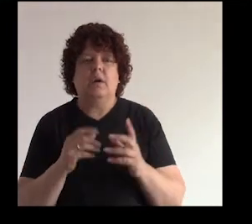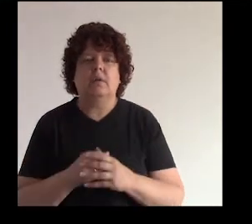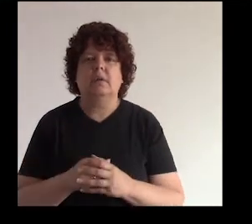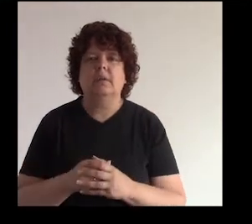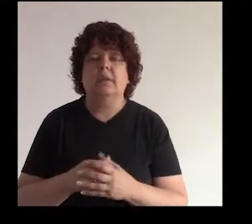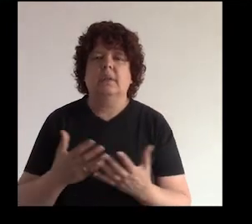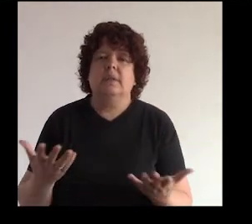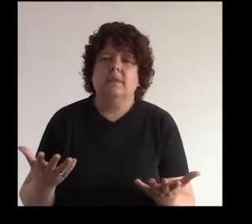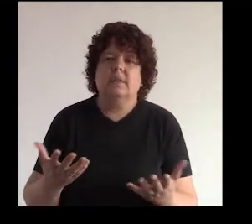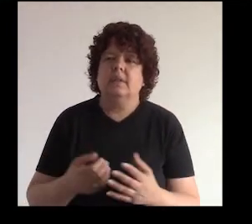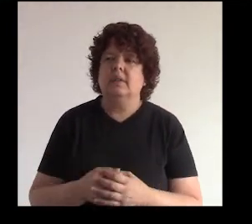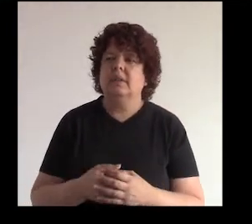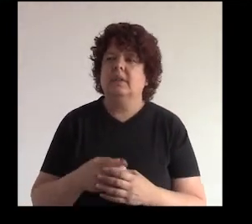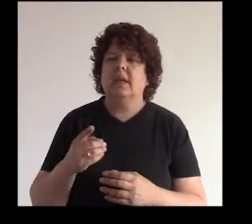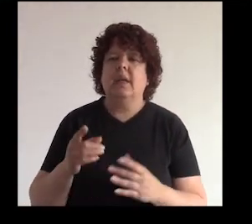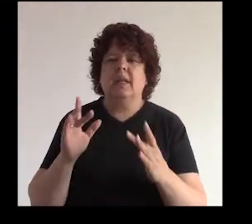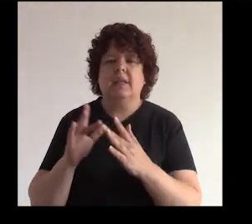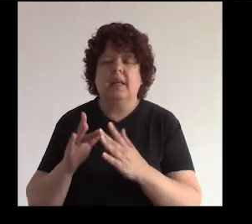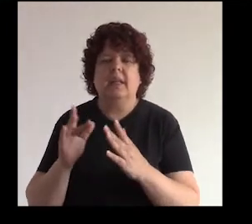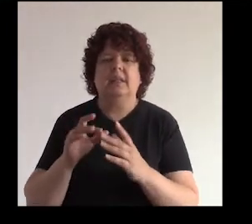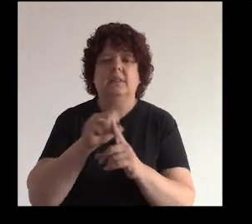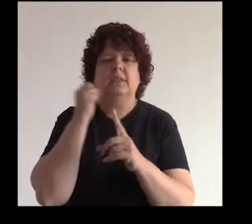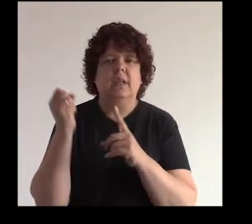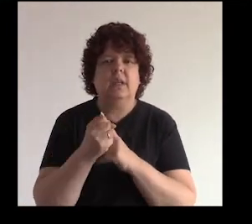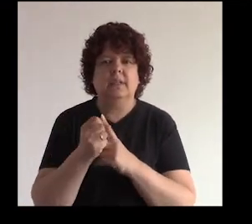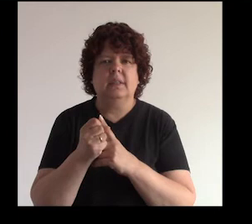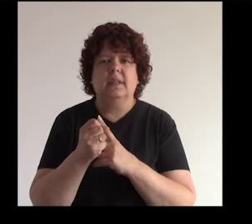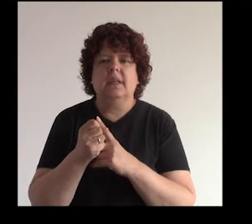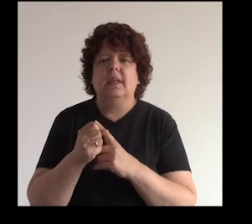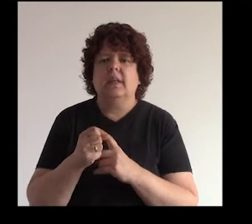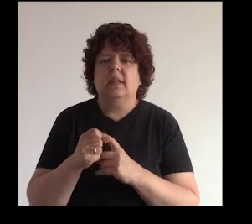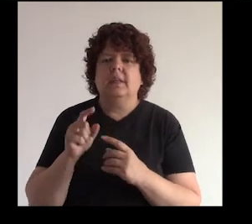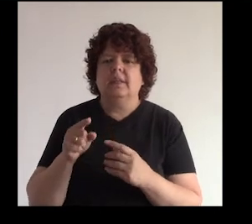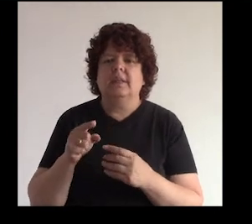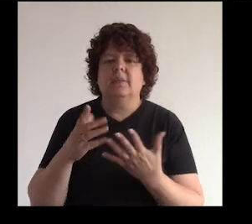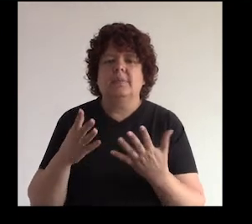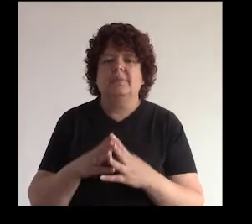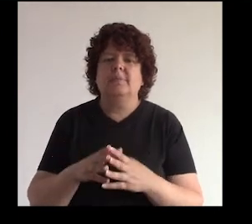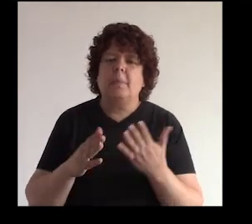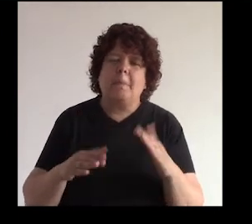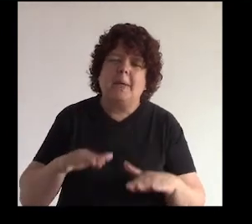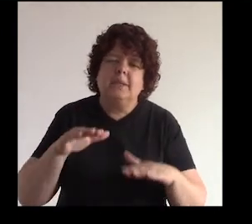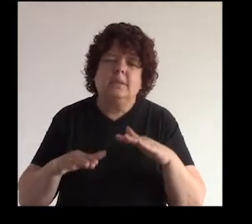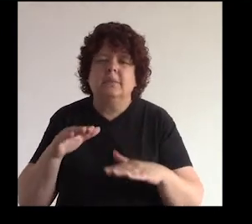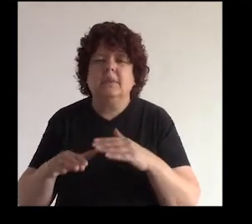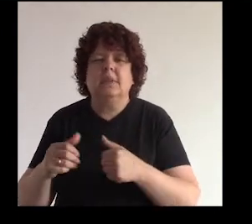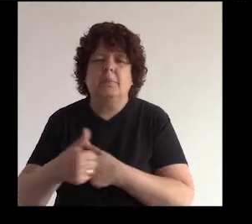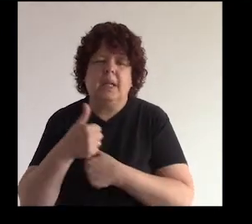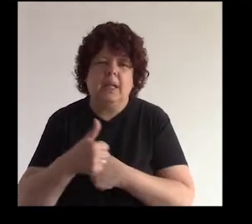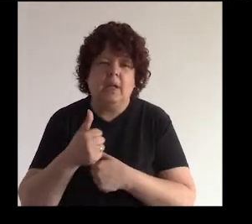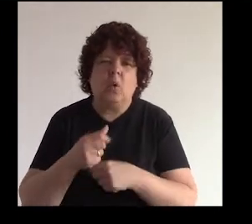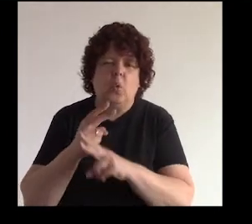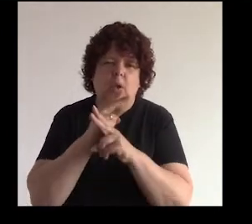susto ¿no? las redes sociales también son entornos que no que tienen cierto grado de inseguridad